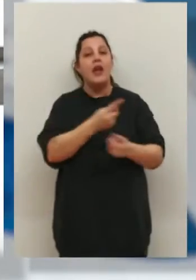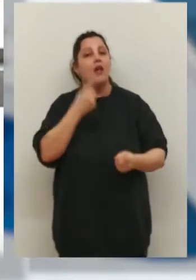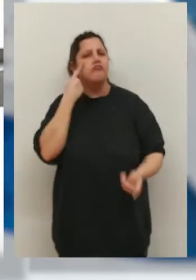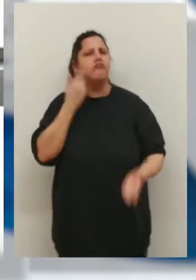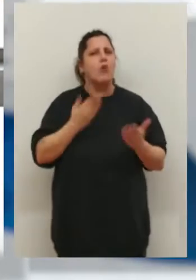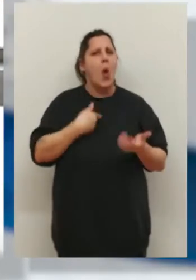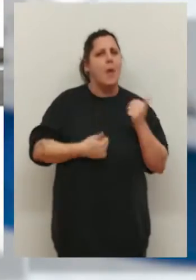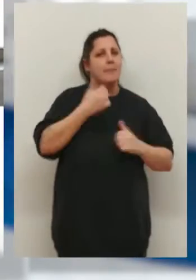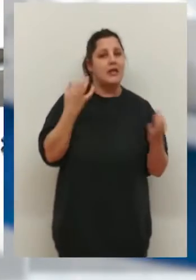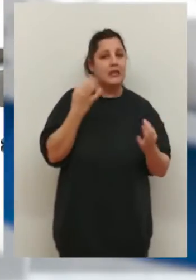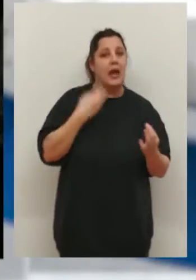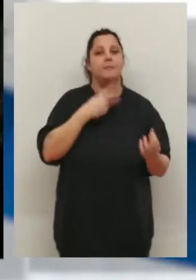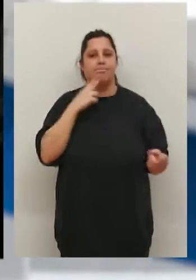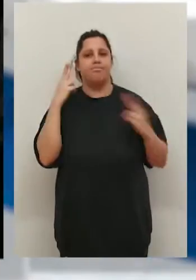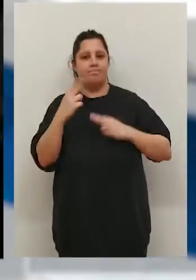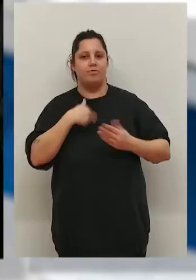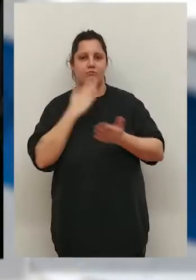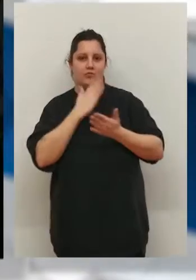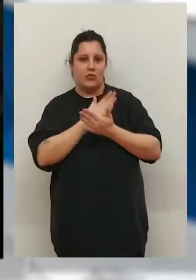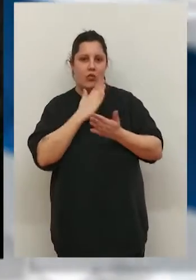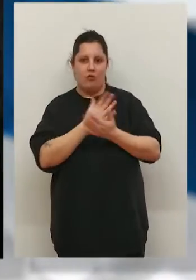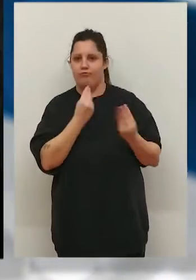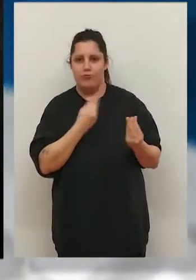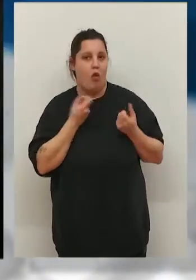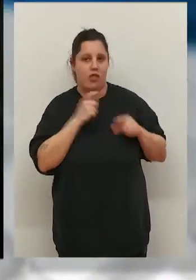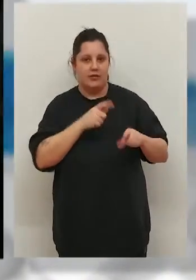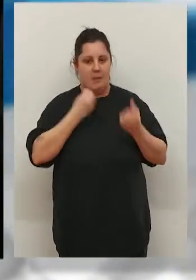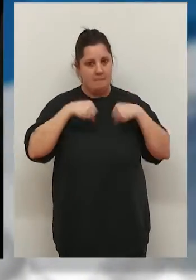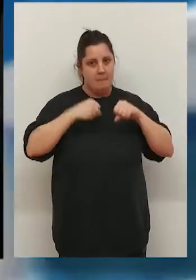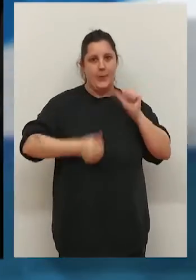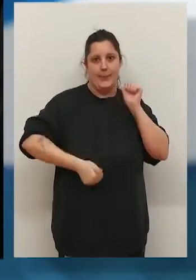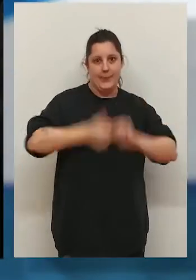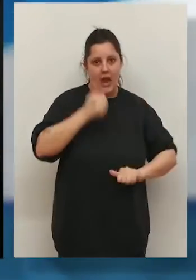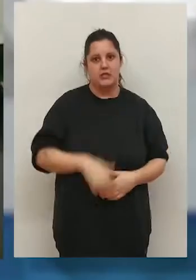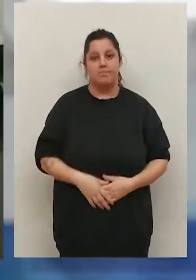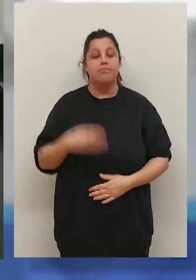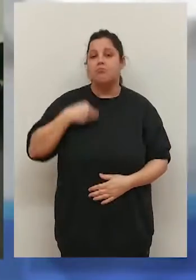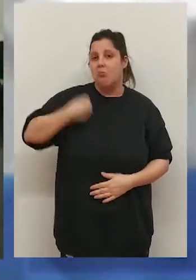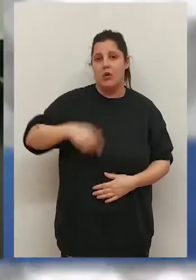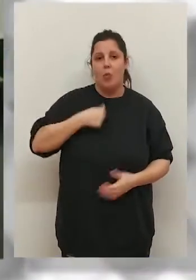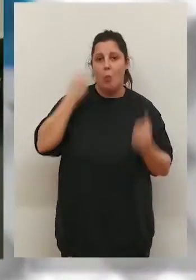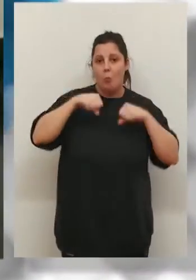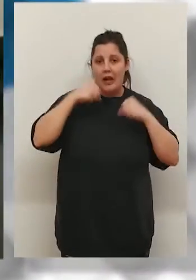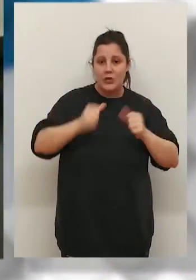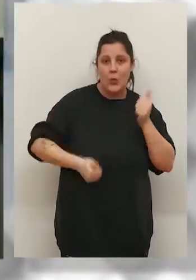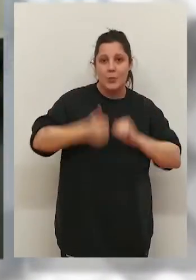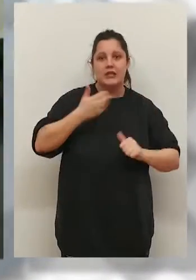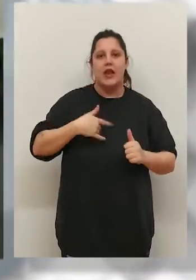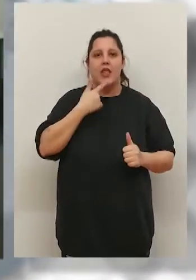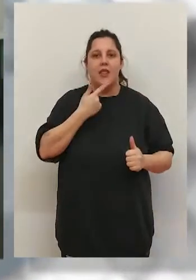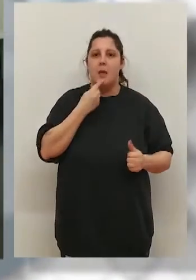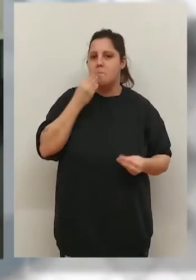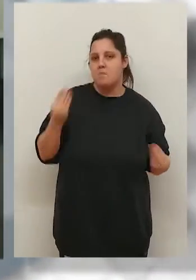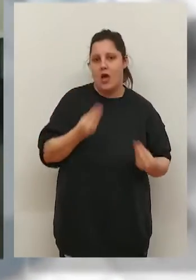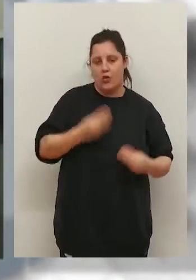más valoran los jóvenes de una FP? No tienes que estudiar tanto, es más práctico, menos teórico. Eso es lo que más. Pues lo mismo que es algo práctico en vez de algo